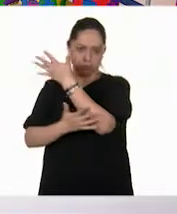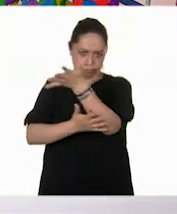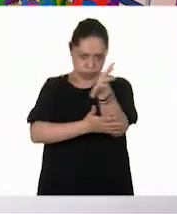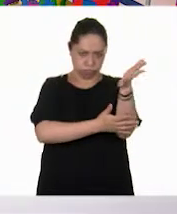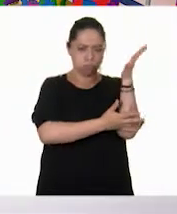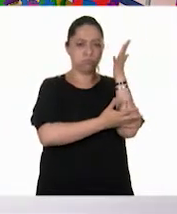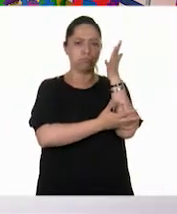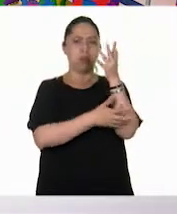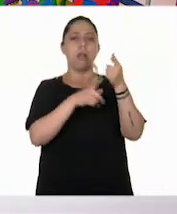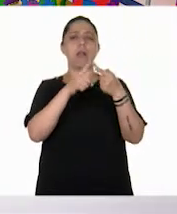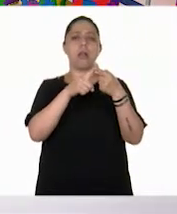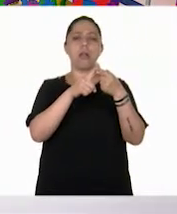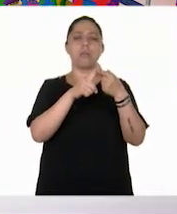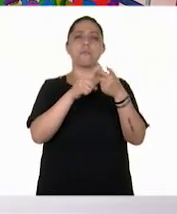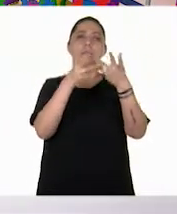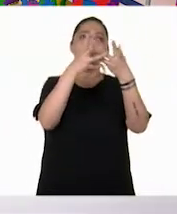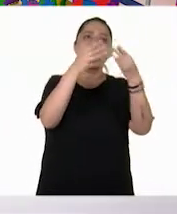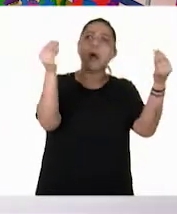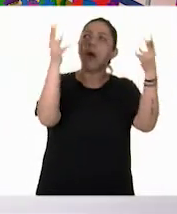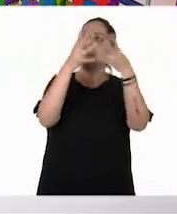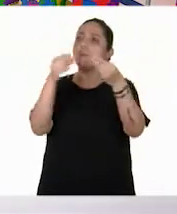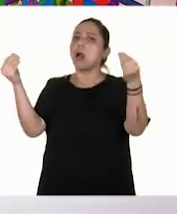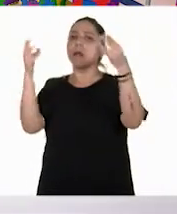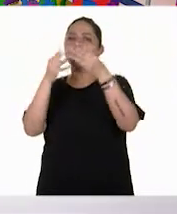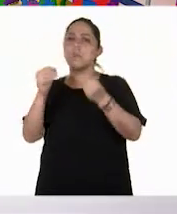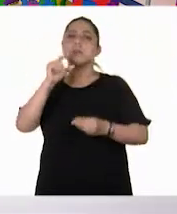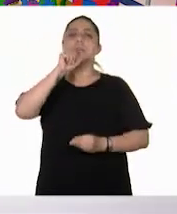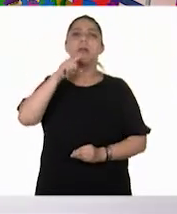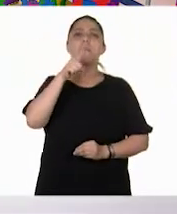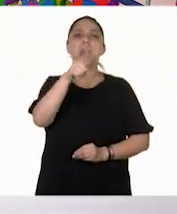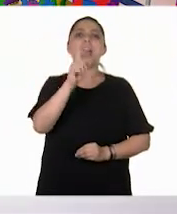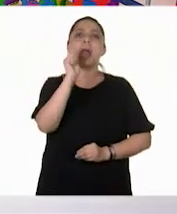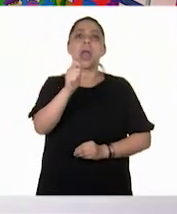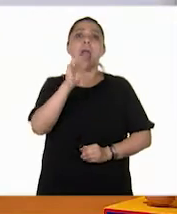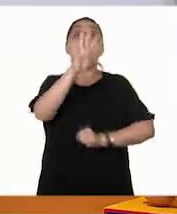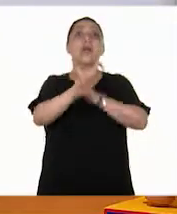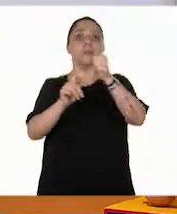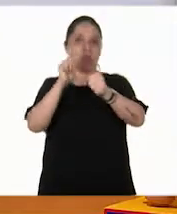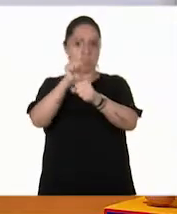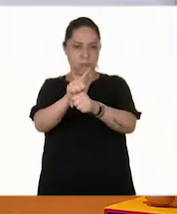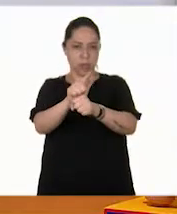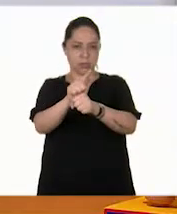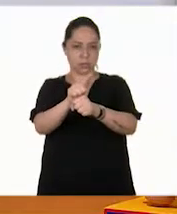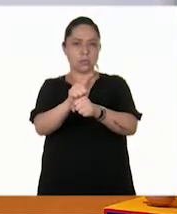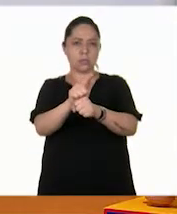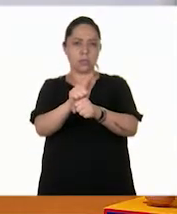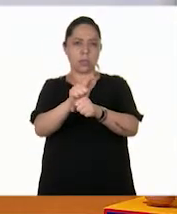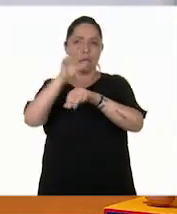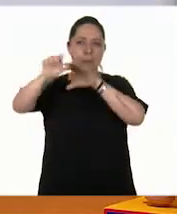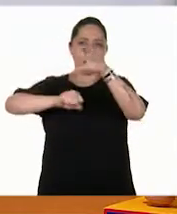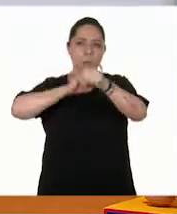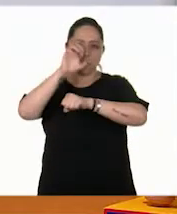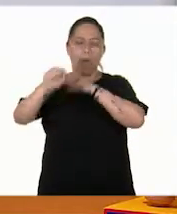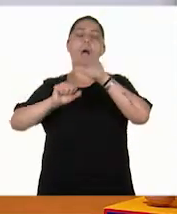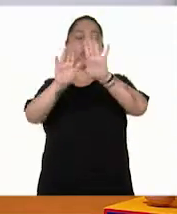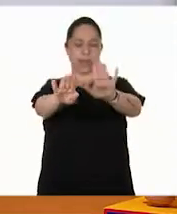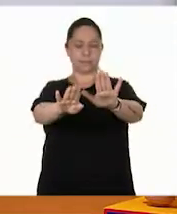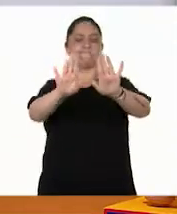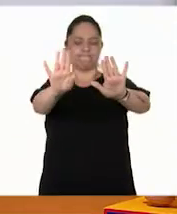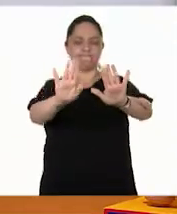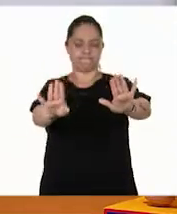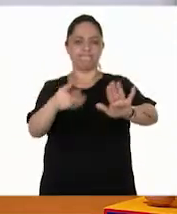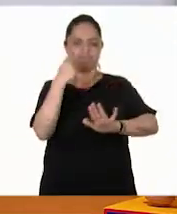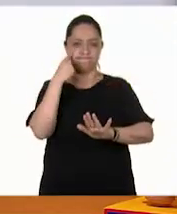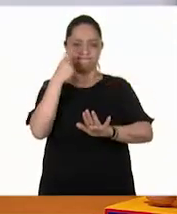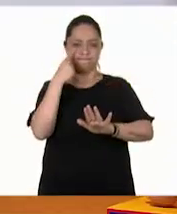Claro, bosques y la casa de los animales. Muy bien, estamos de acuerdo con eso. Perfecto. Muy bien,